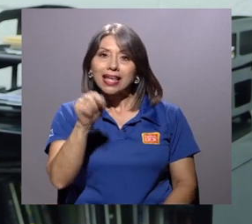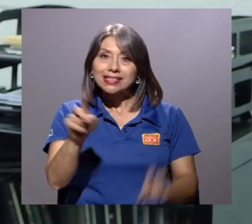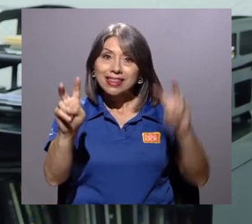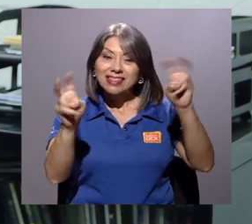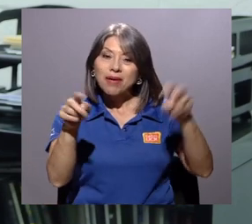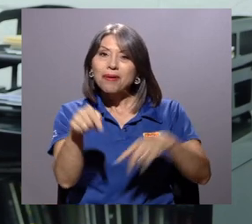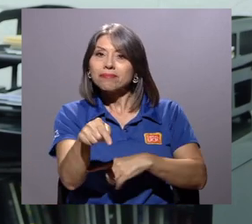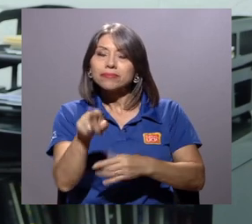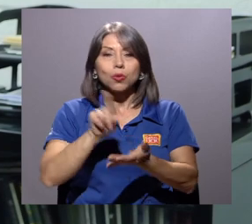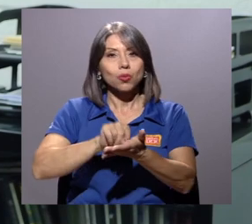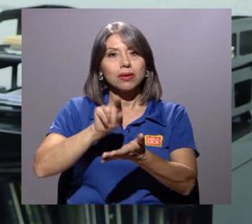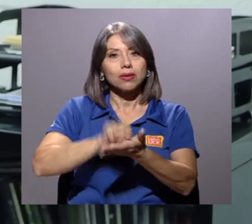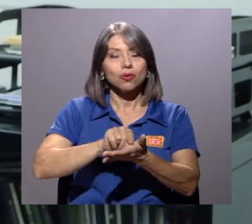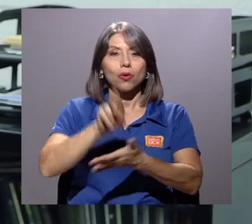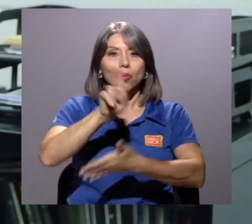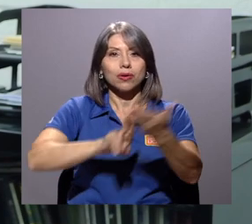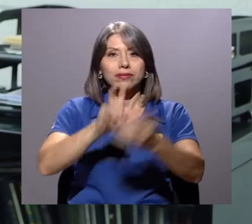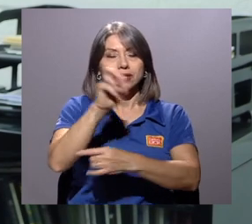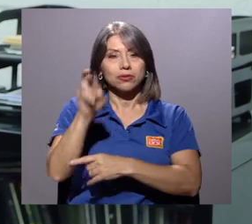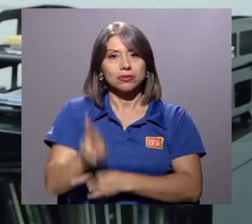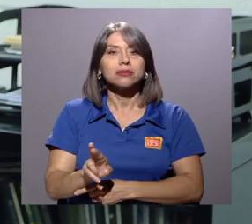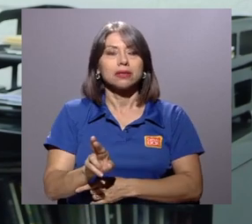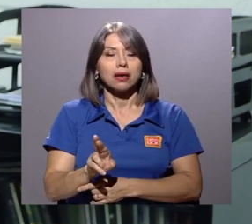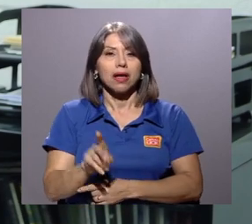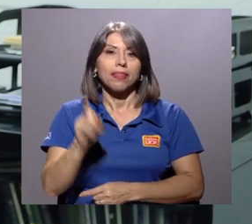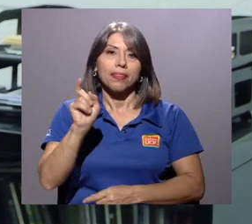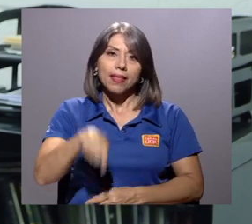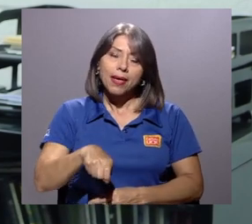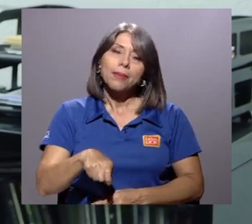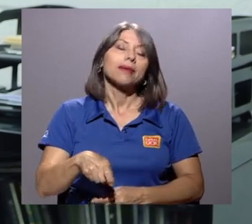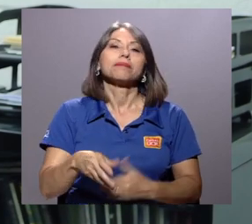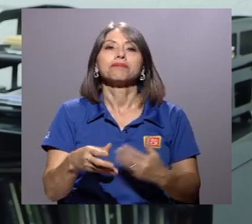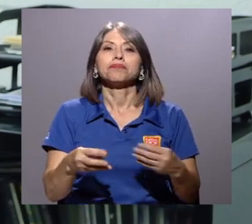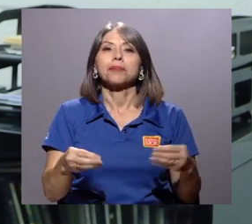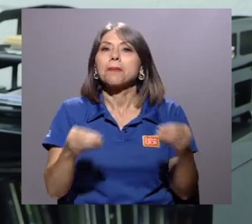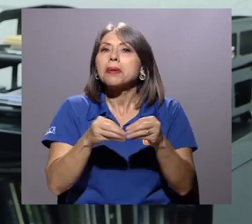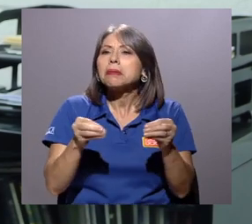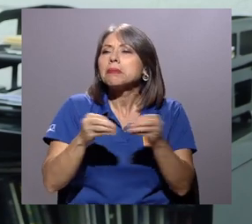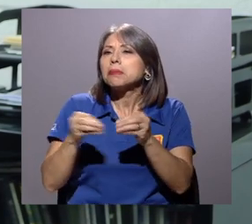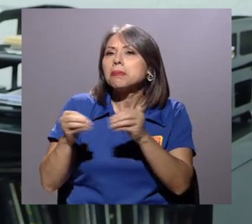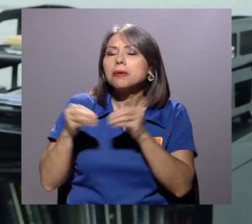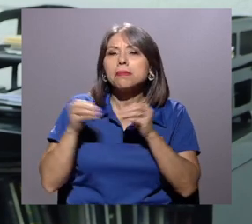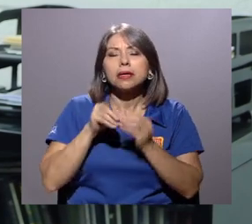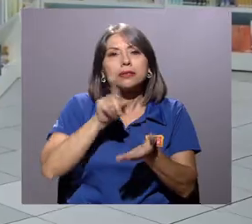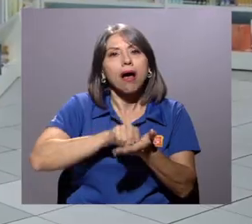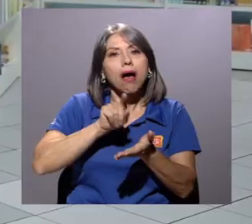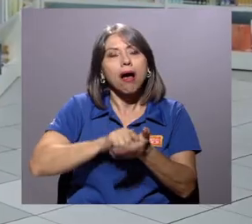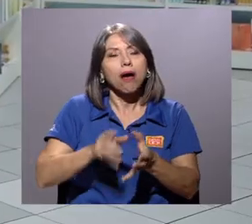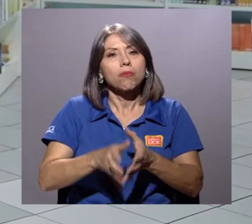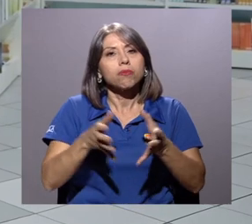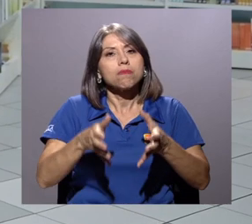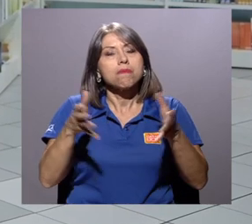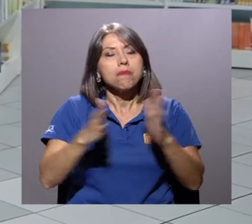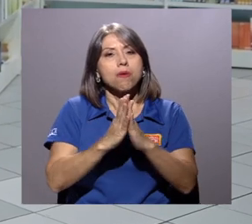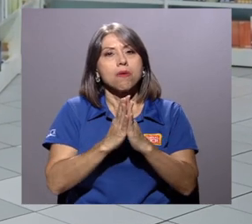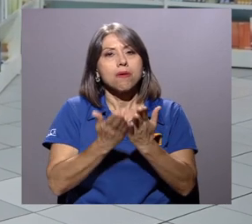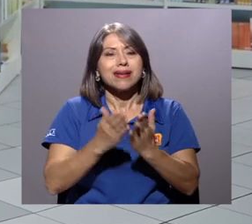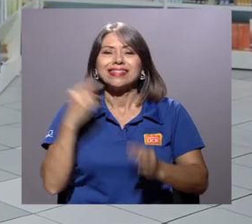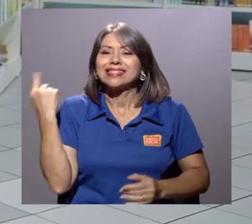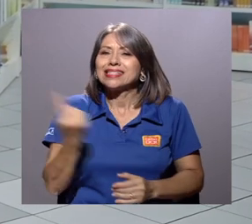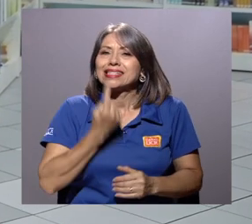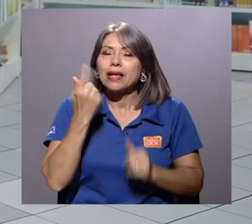sobre el cual la editorial de la Universidad de Costa Rica tiene que aumentar, digamos, el número de obras a su haber. Así que siempre